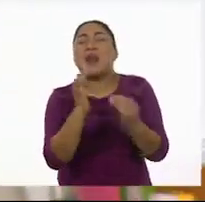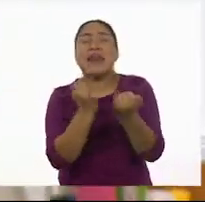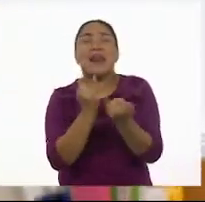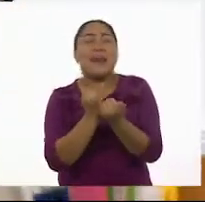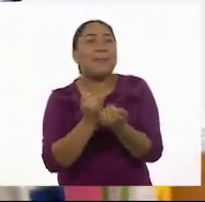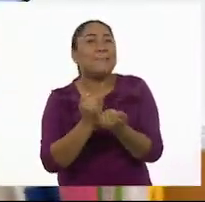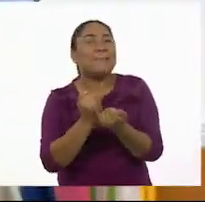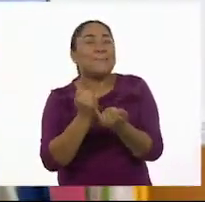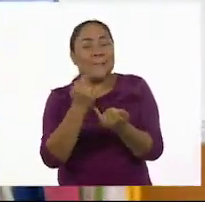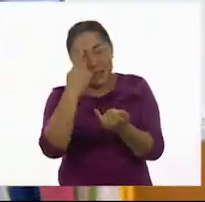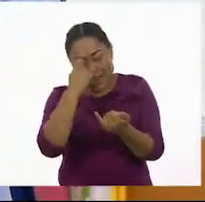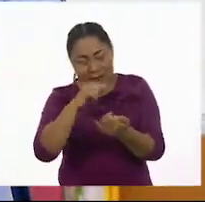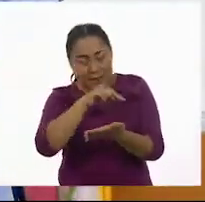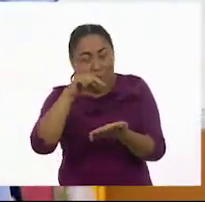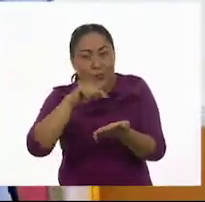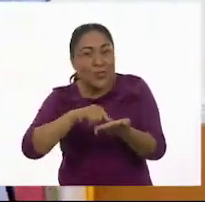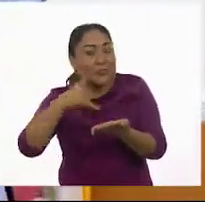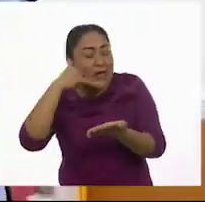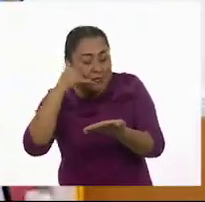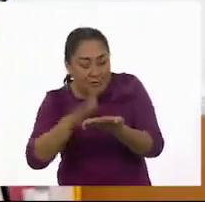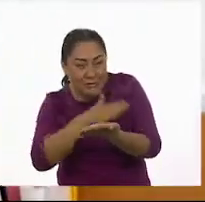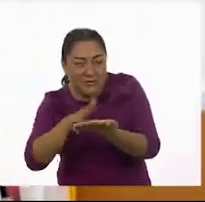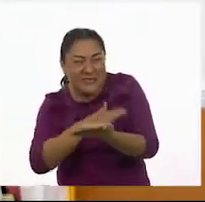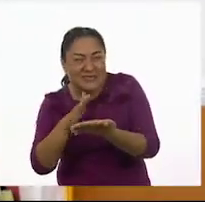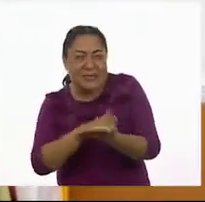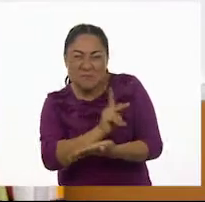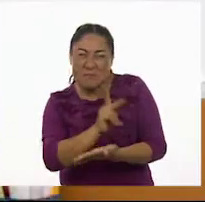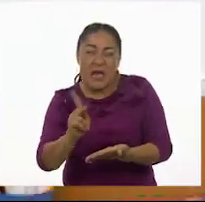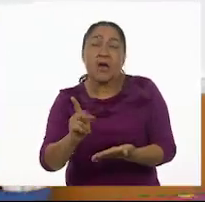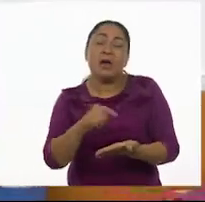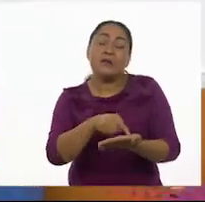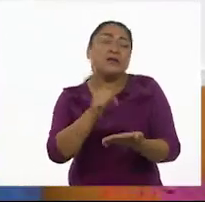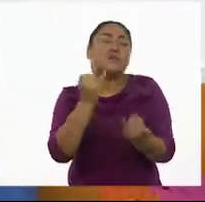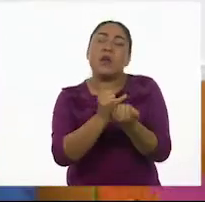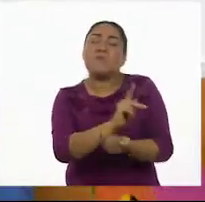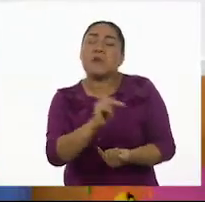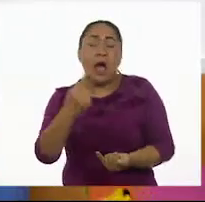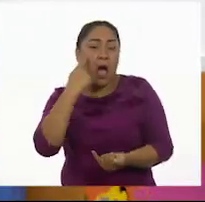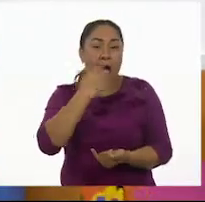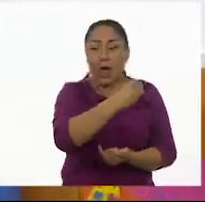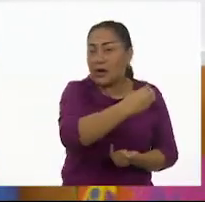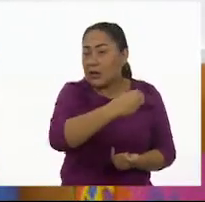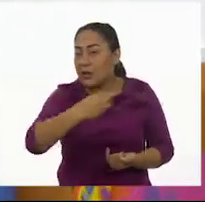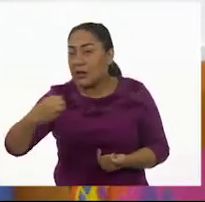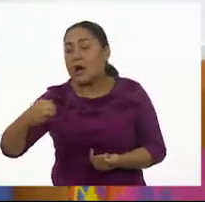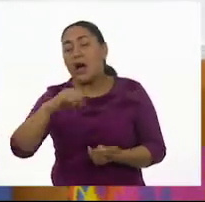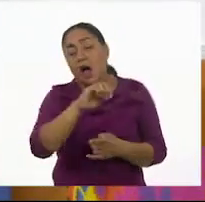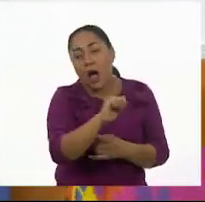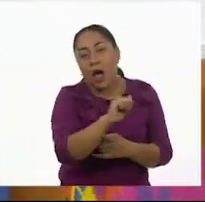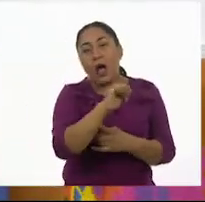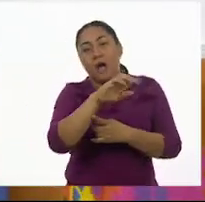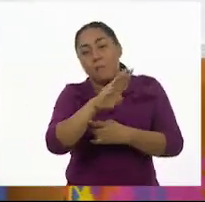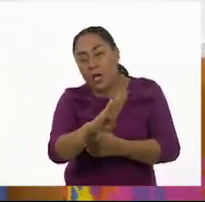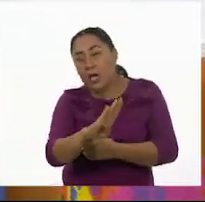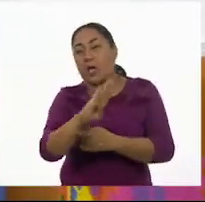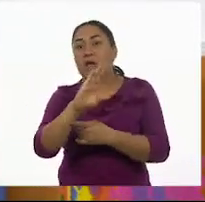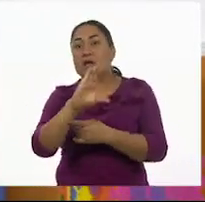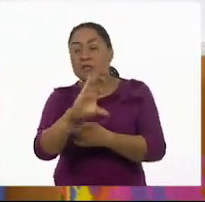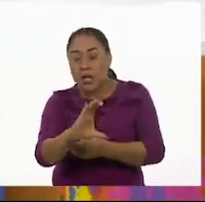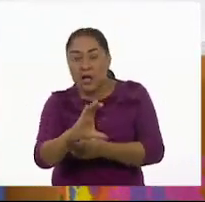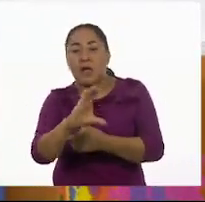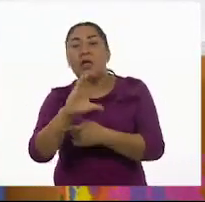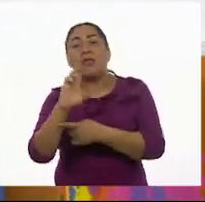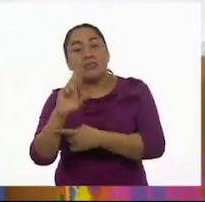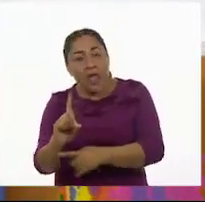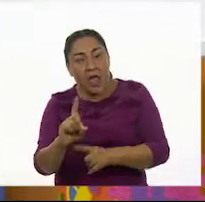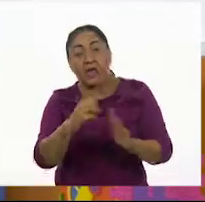telefónico. ¿Por qué? Porque viene en orden alfabético. Es decir, en las primeras páginas vas a encontrar la A, luego la B, luego la C y así